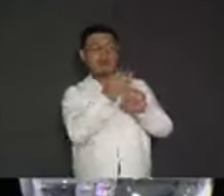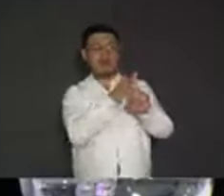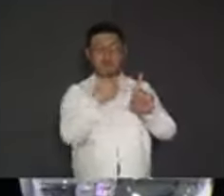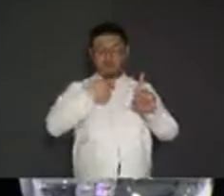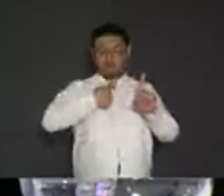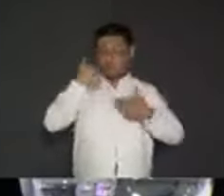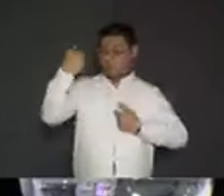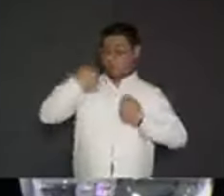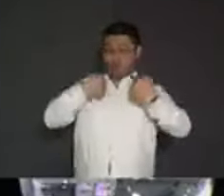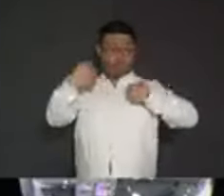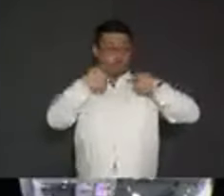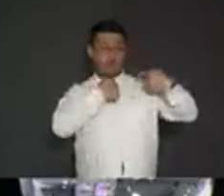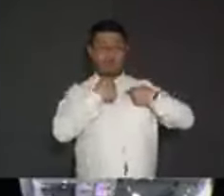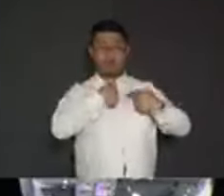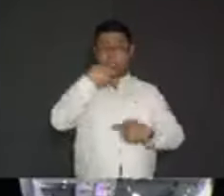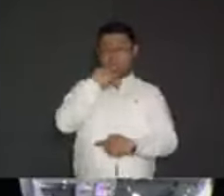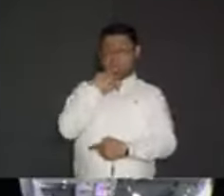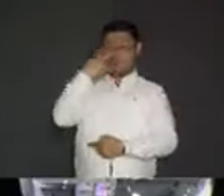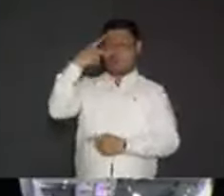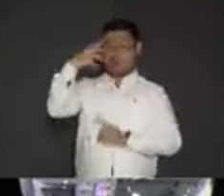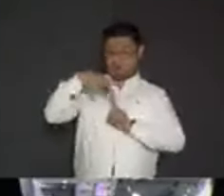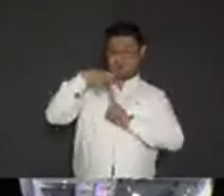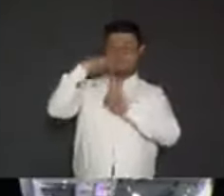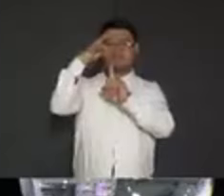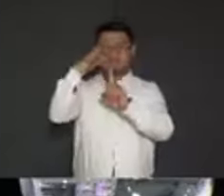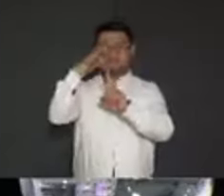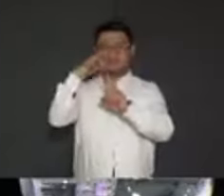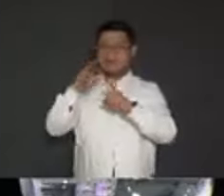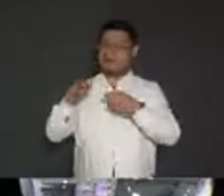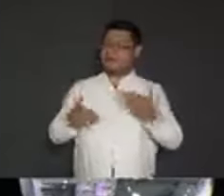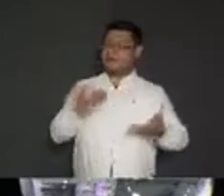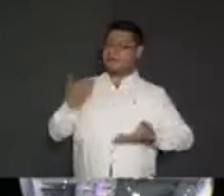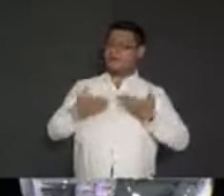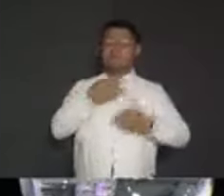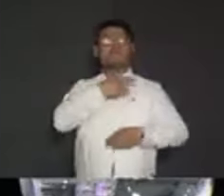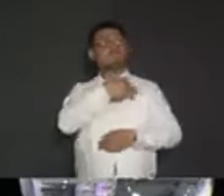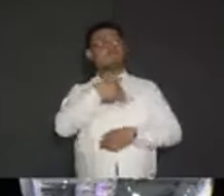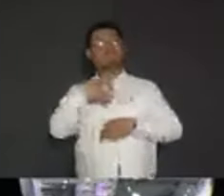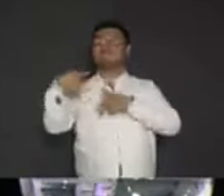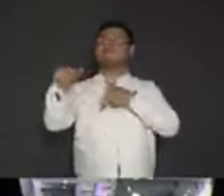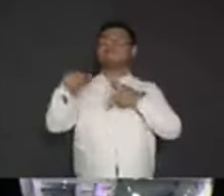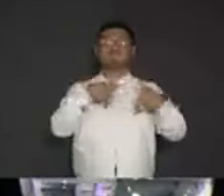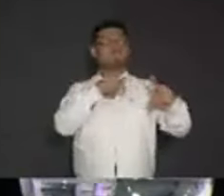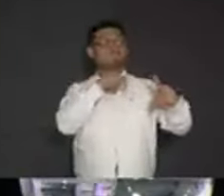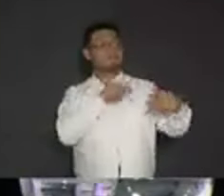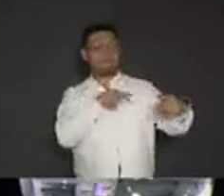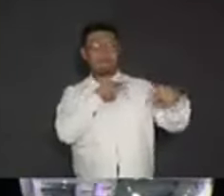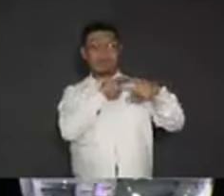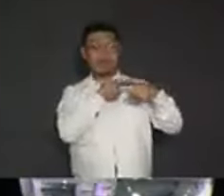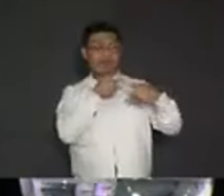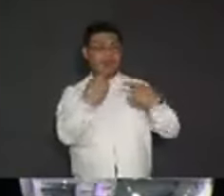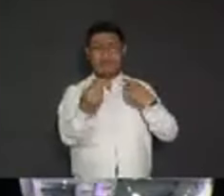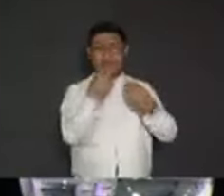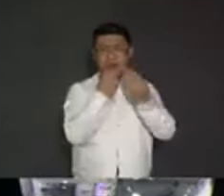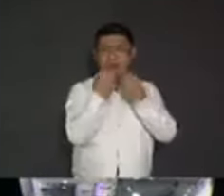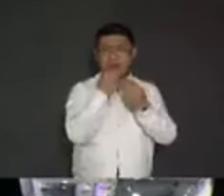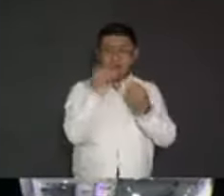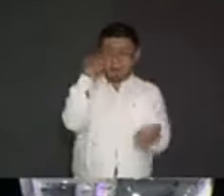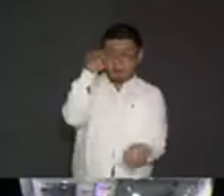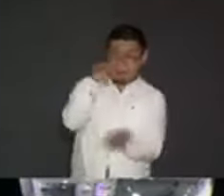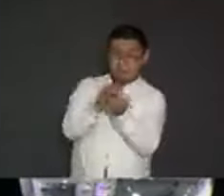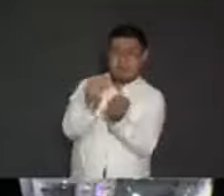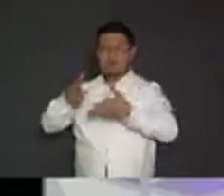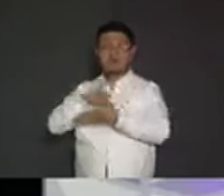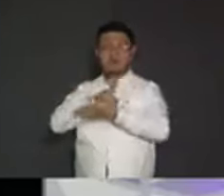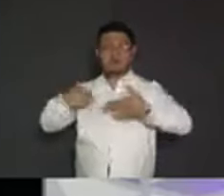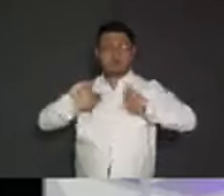Cantarán y bailarán por las calles. Comerán cochinita en el mercado. Tomarán la selfie contigo y viajarán en el